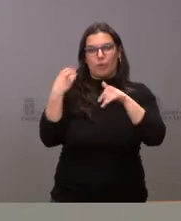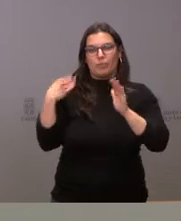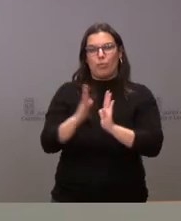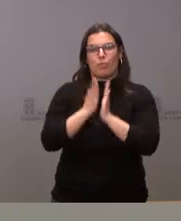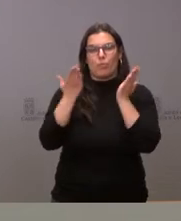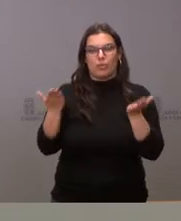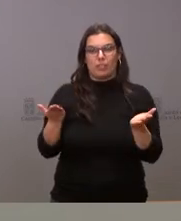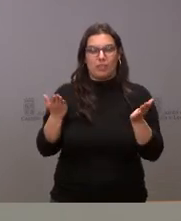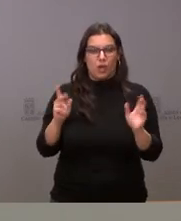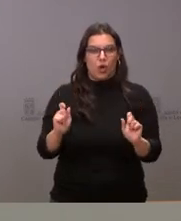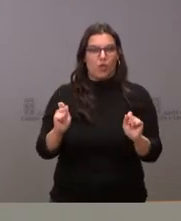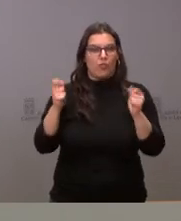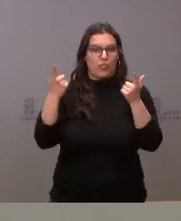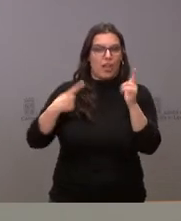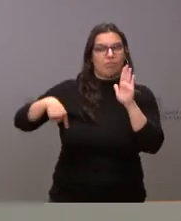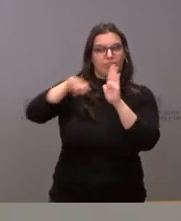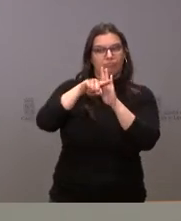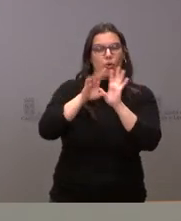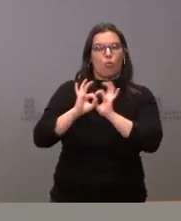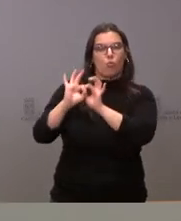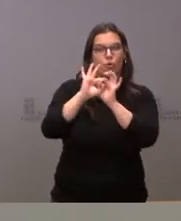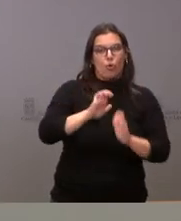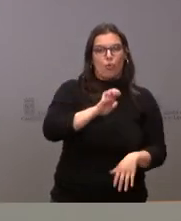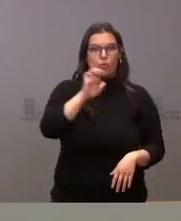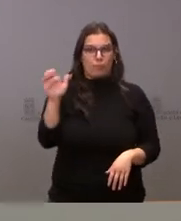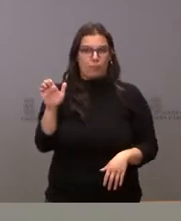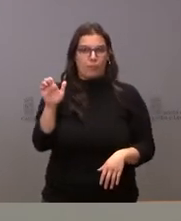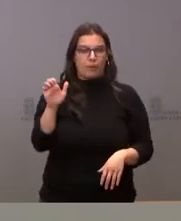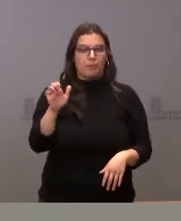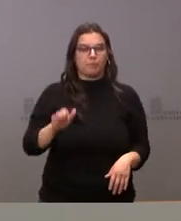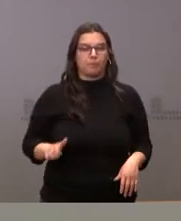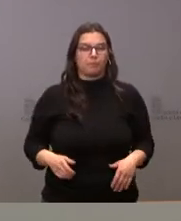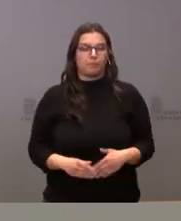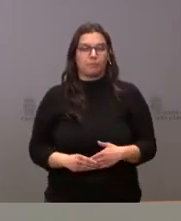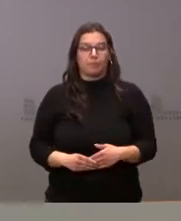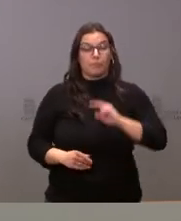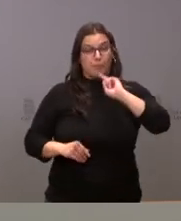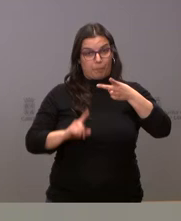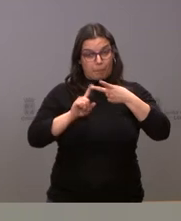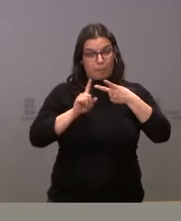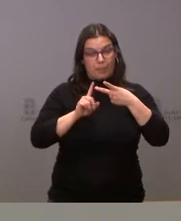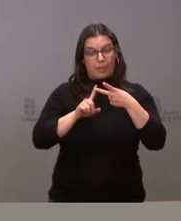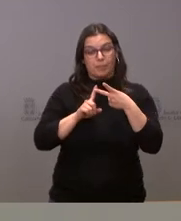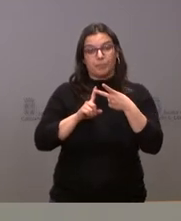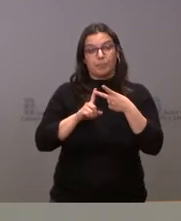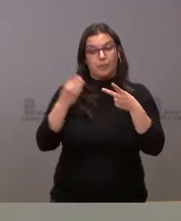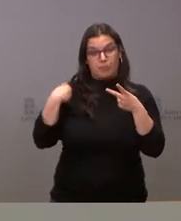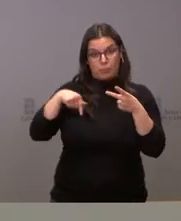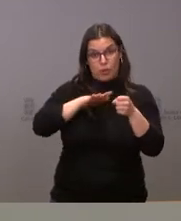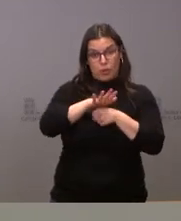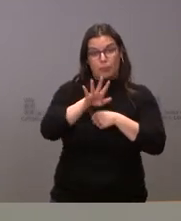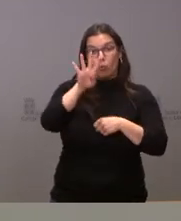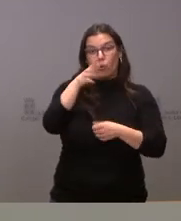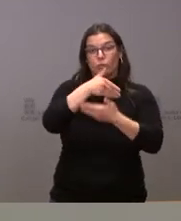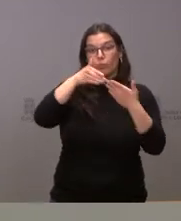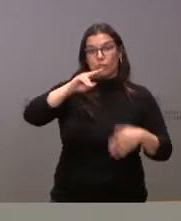de la Unión Europea para posibles licitadores. Y, en segundo lugar, en este mismo ámbito, 4